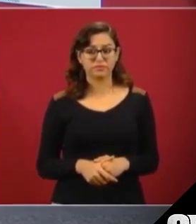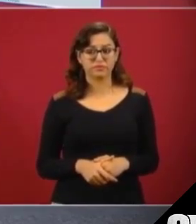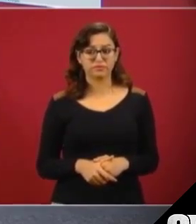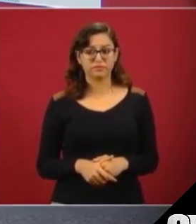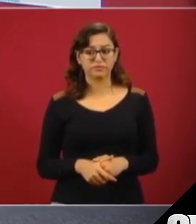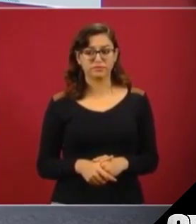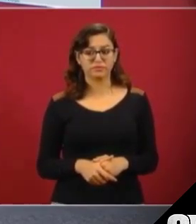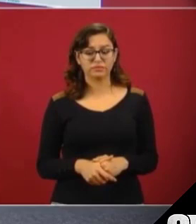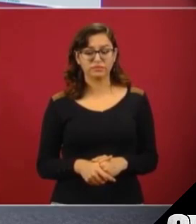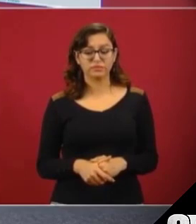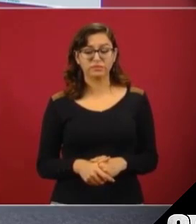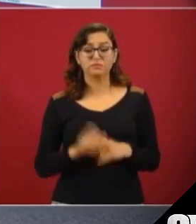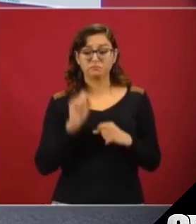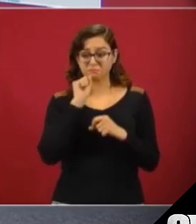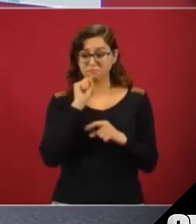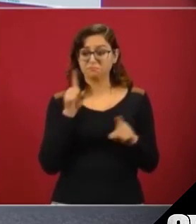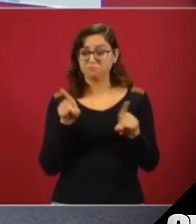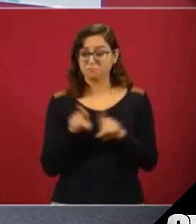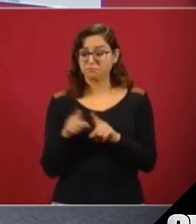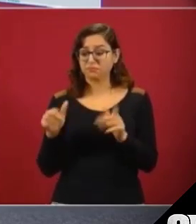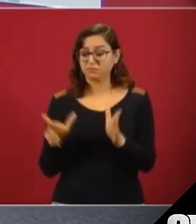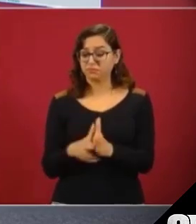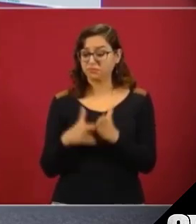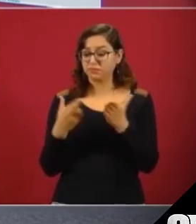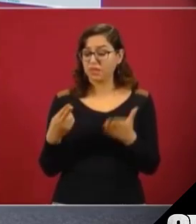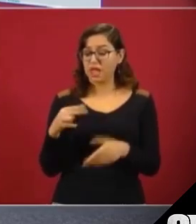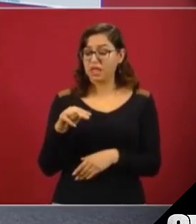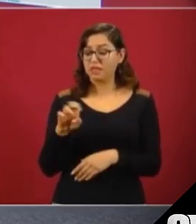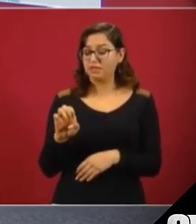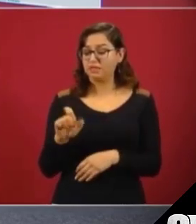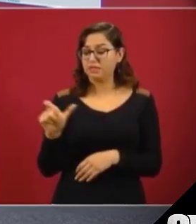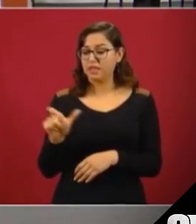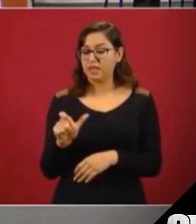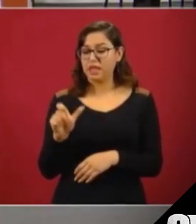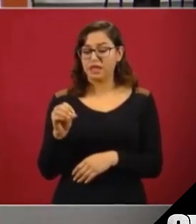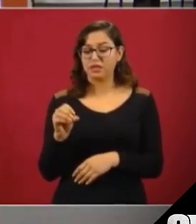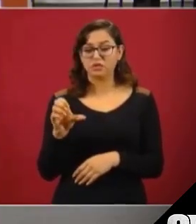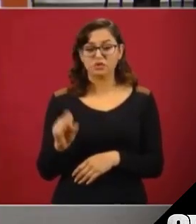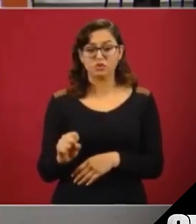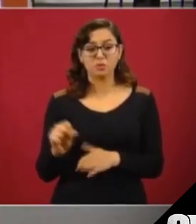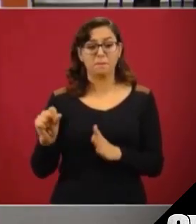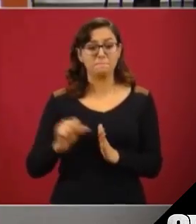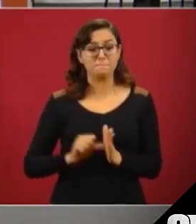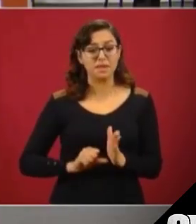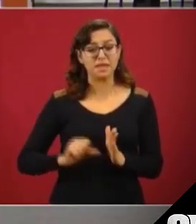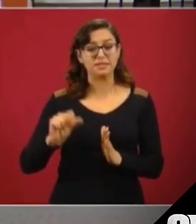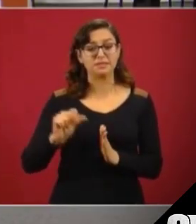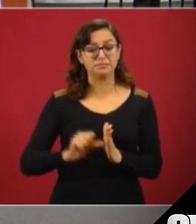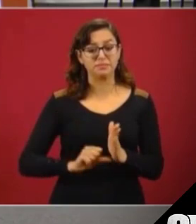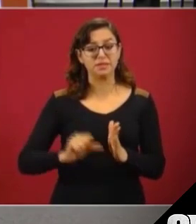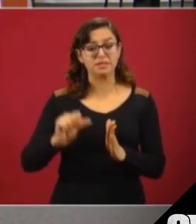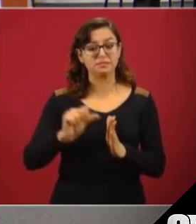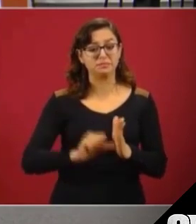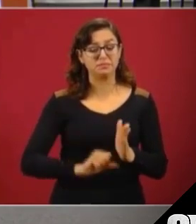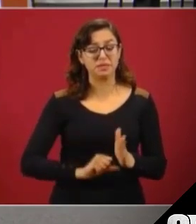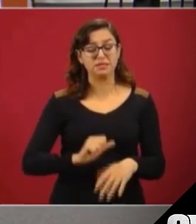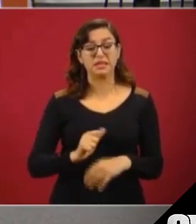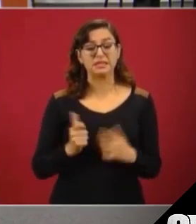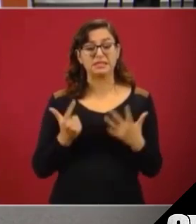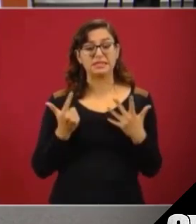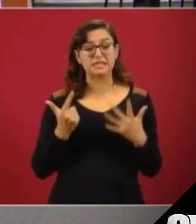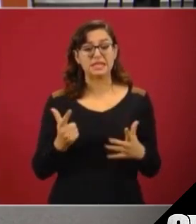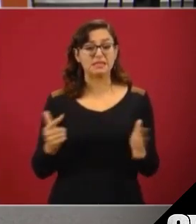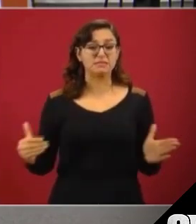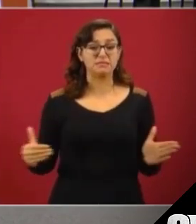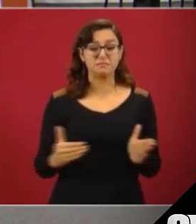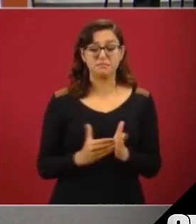La revista Nexos también, mes con mes, siete mil ejemplares les compraba el